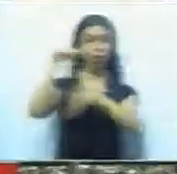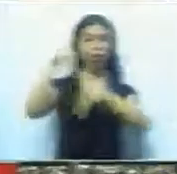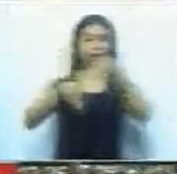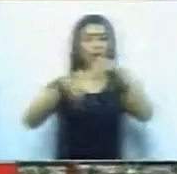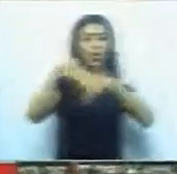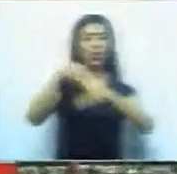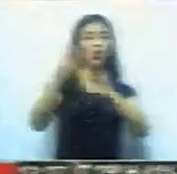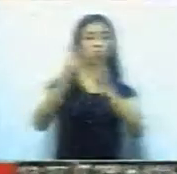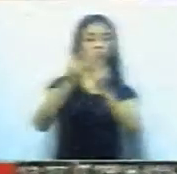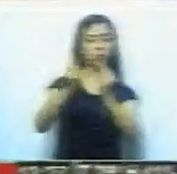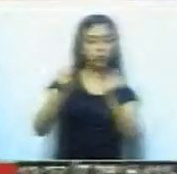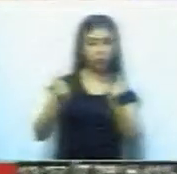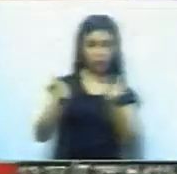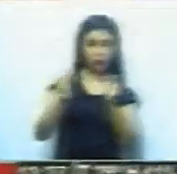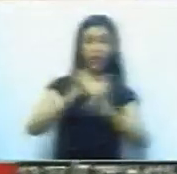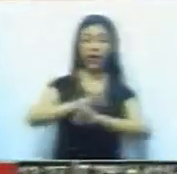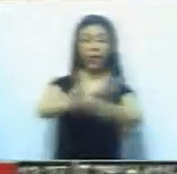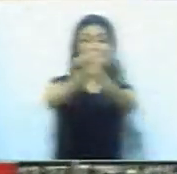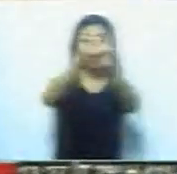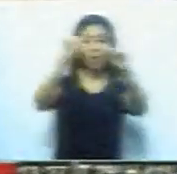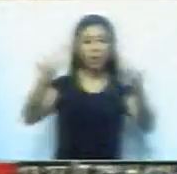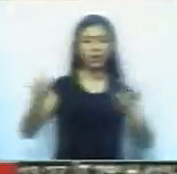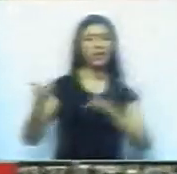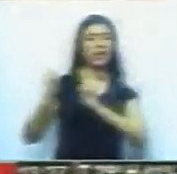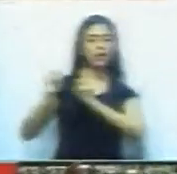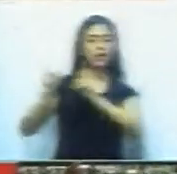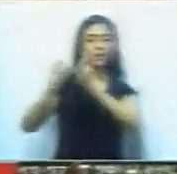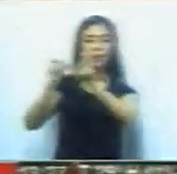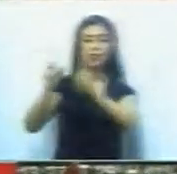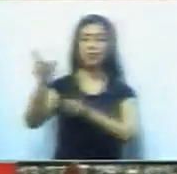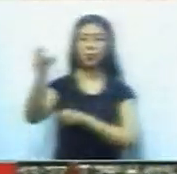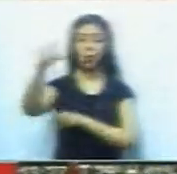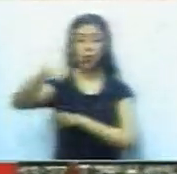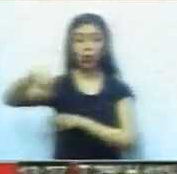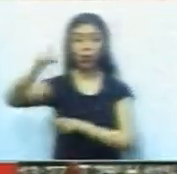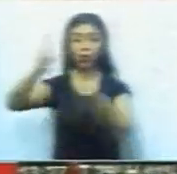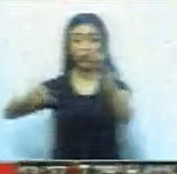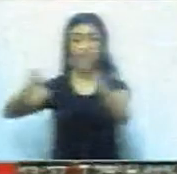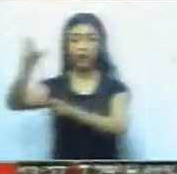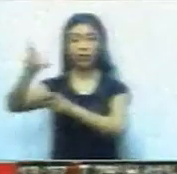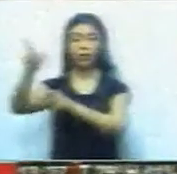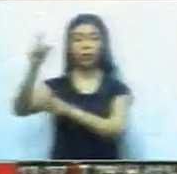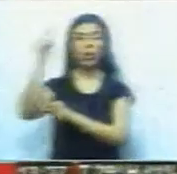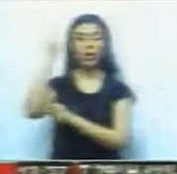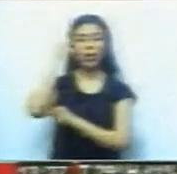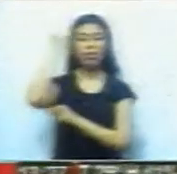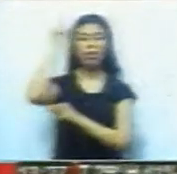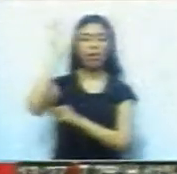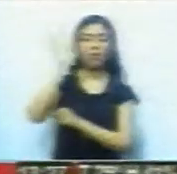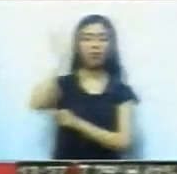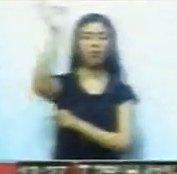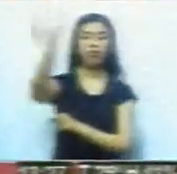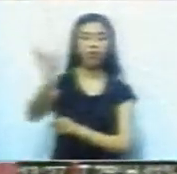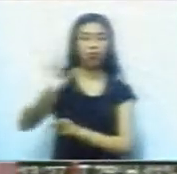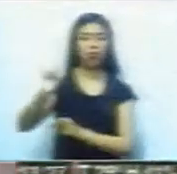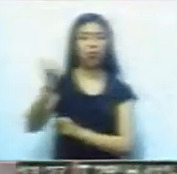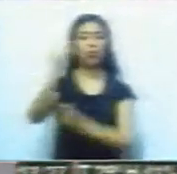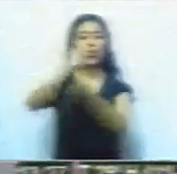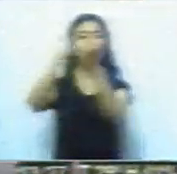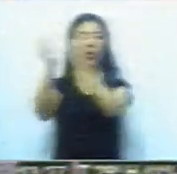Y el mensaje, el mismo que venimos dando, que se animen a soñar, que hay una oportunidad espectacular de